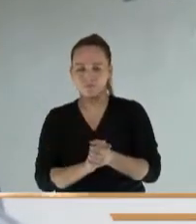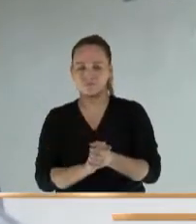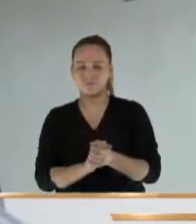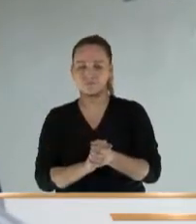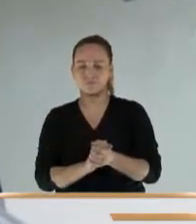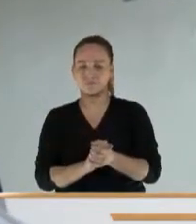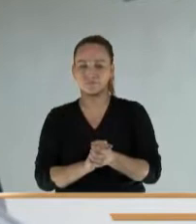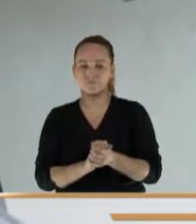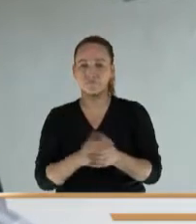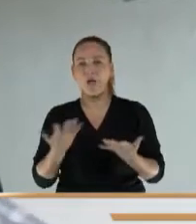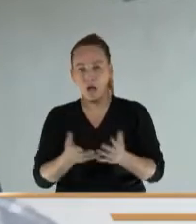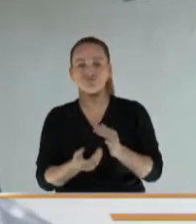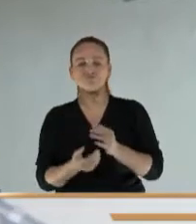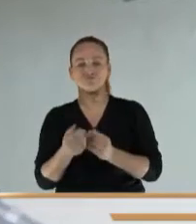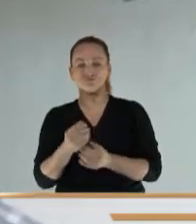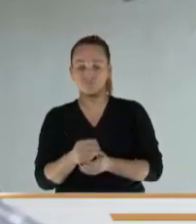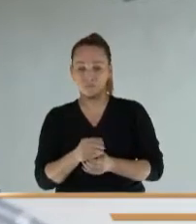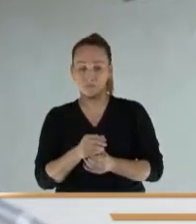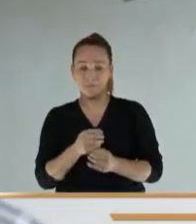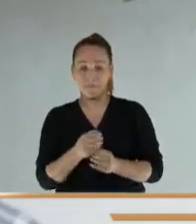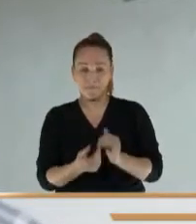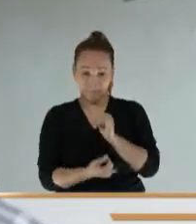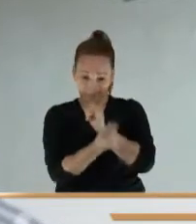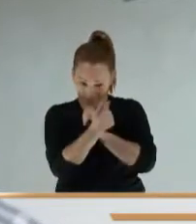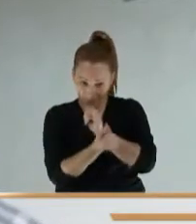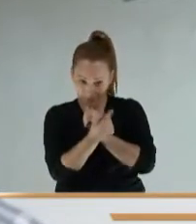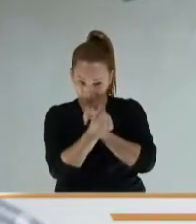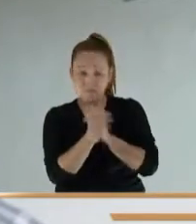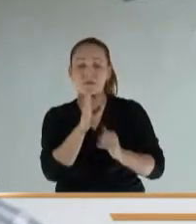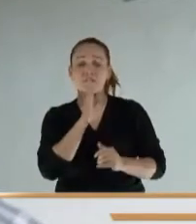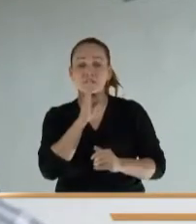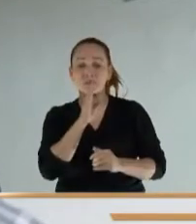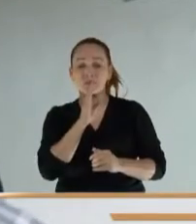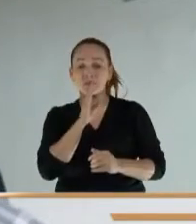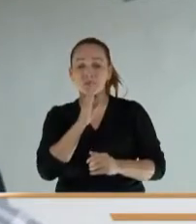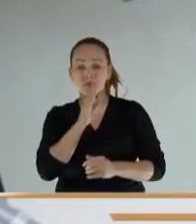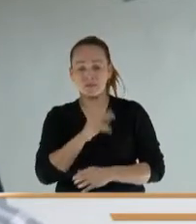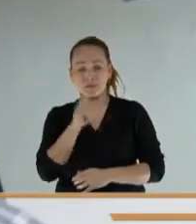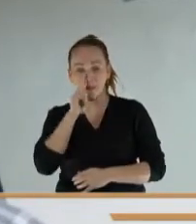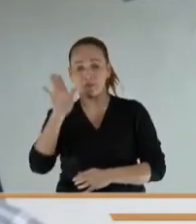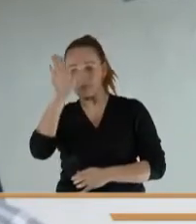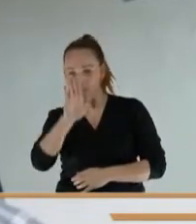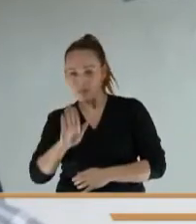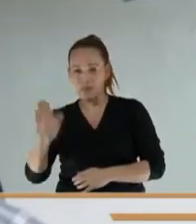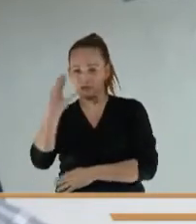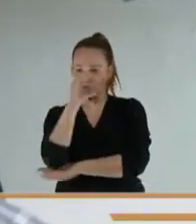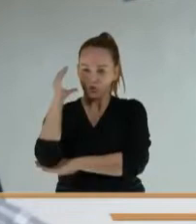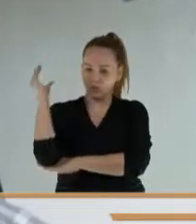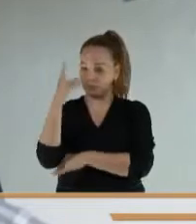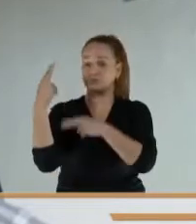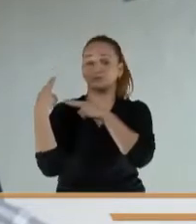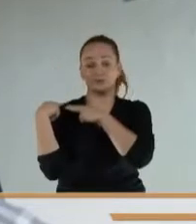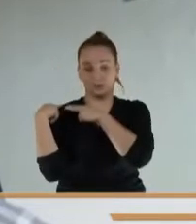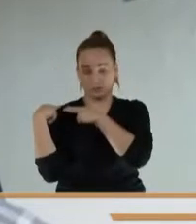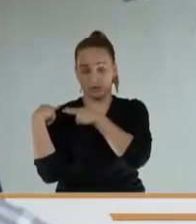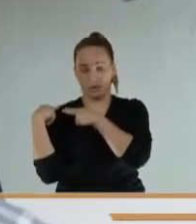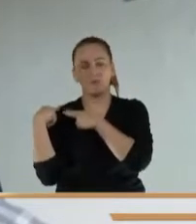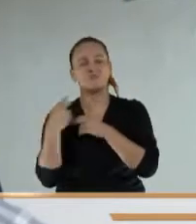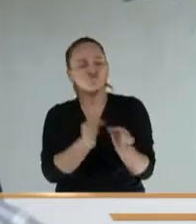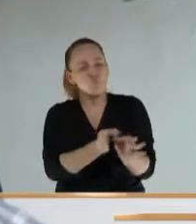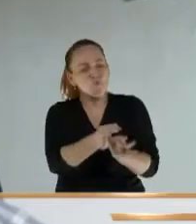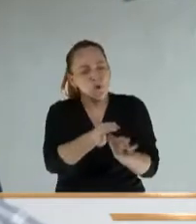presupuestal, ese impacto fiscal, lo asume la Nación vía transferencia. En aquellos